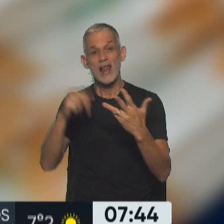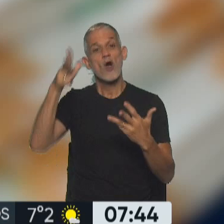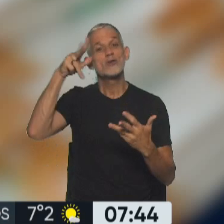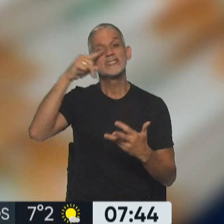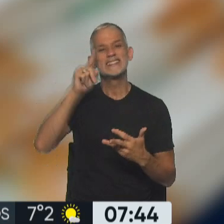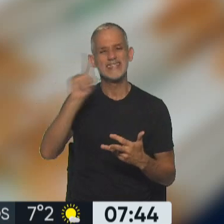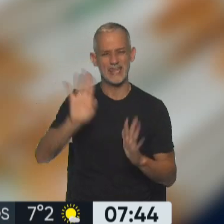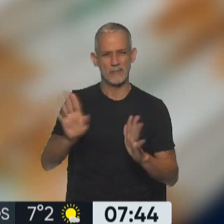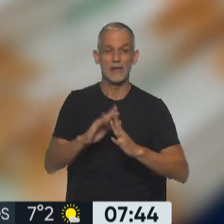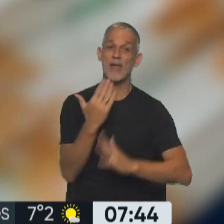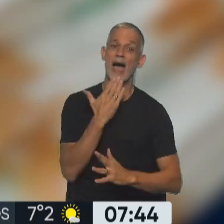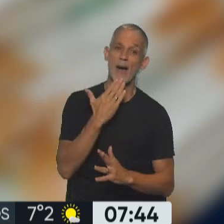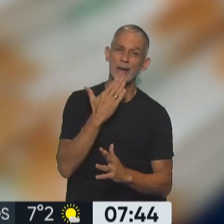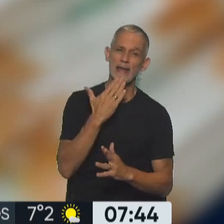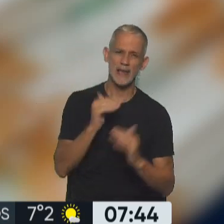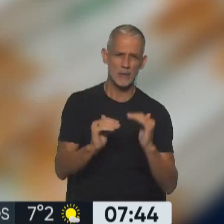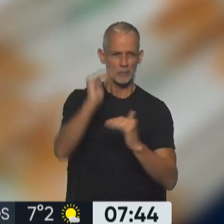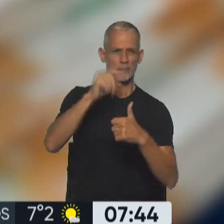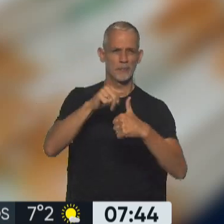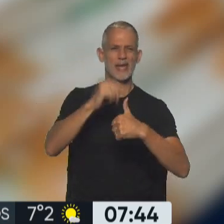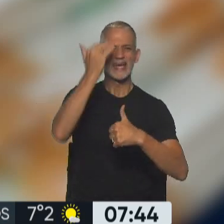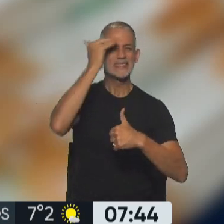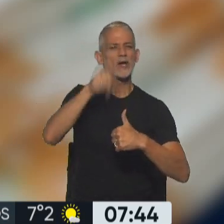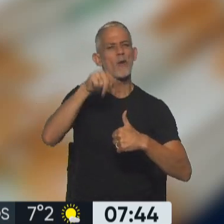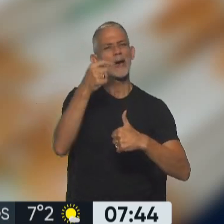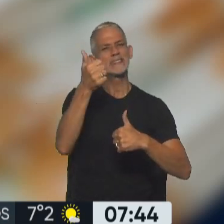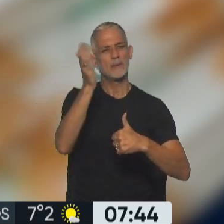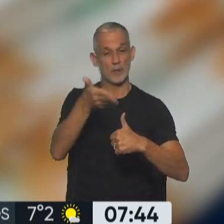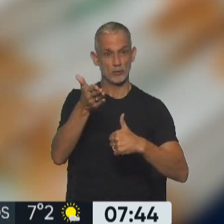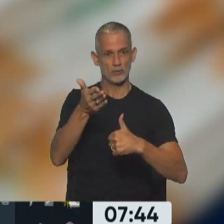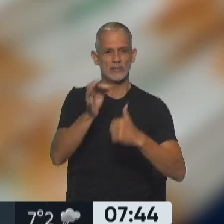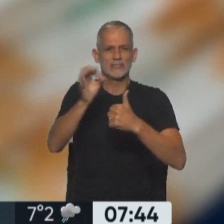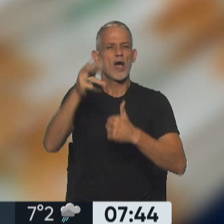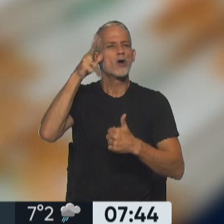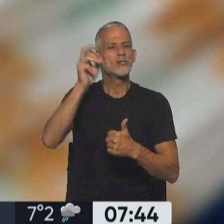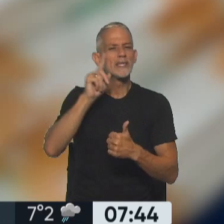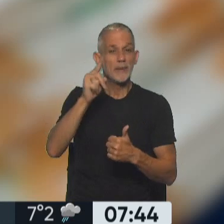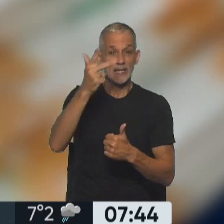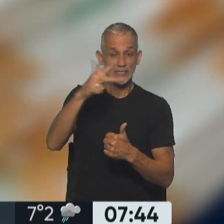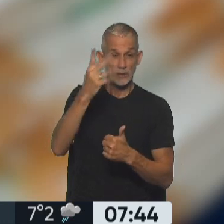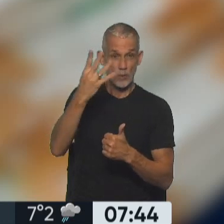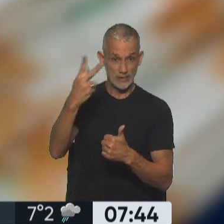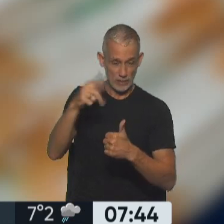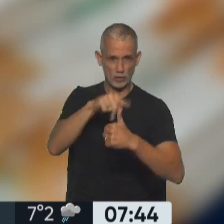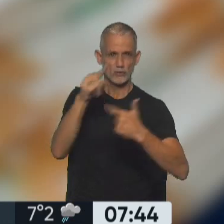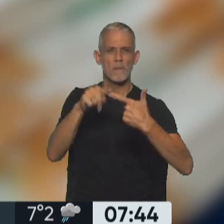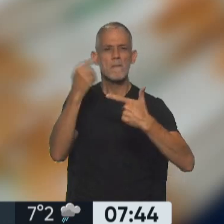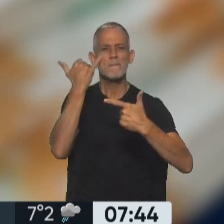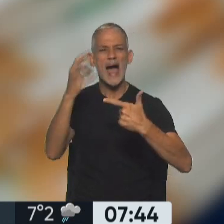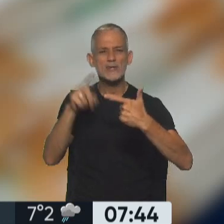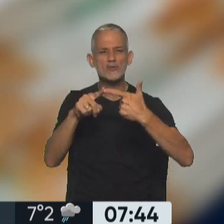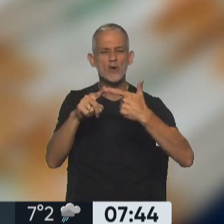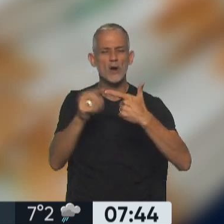pesos. Fijate, abril tendrá una suba del 15,6%, llegará a 80.342. En mayo